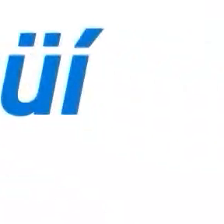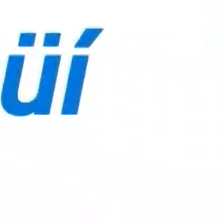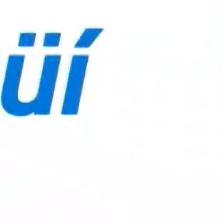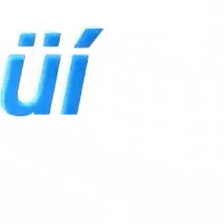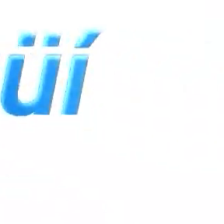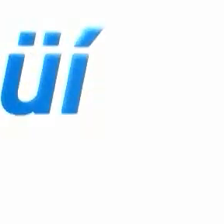Gracias por el video.